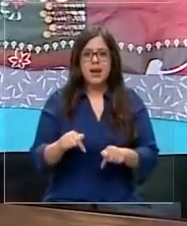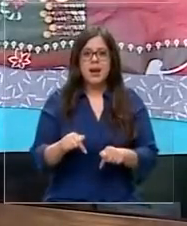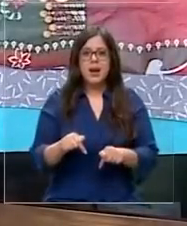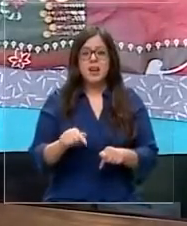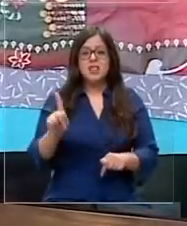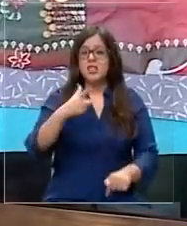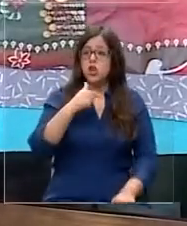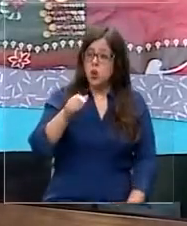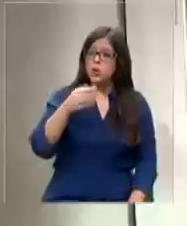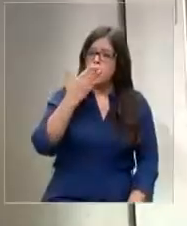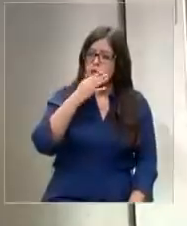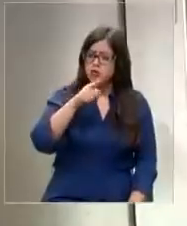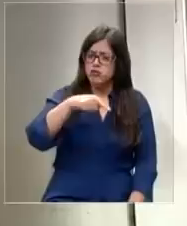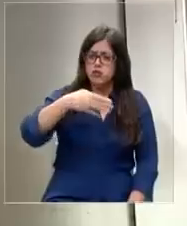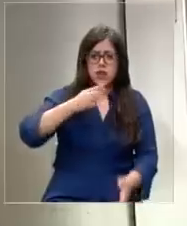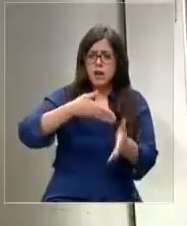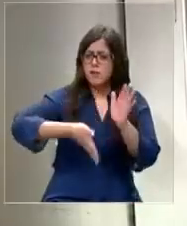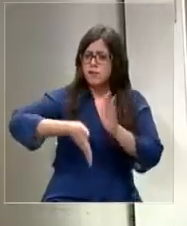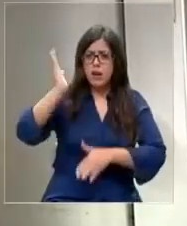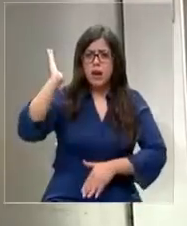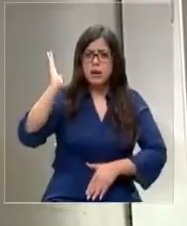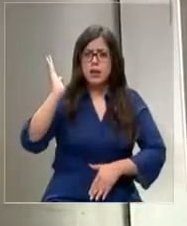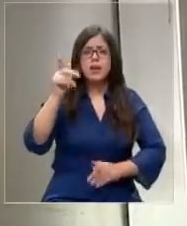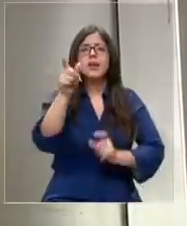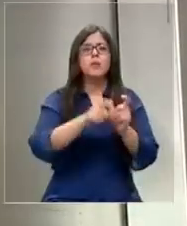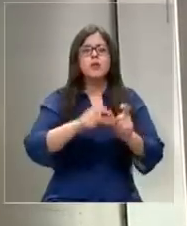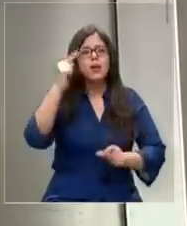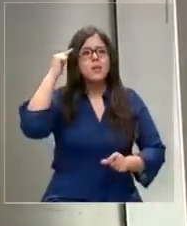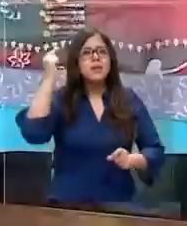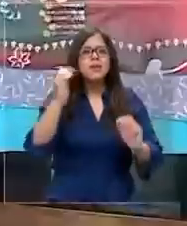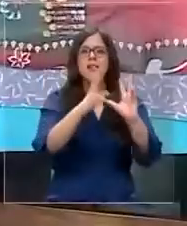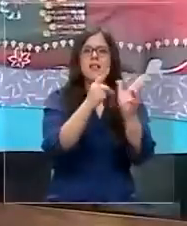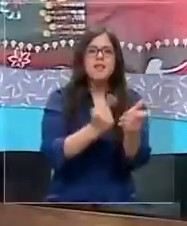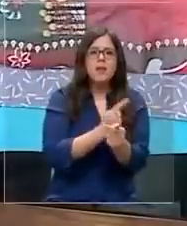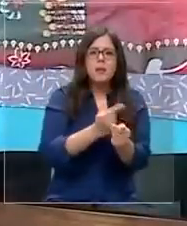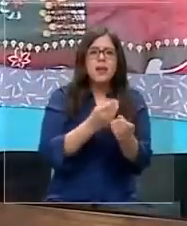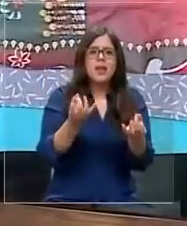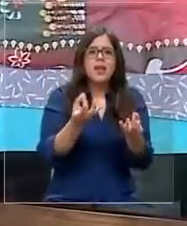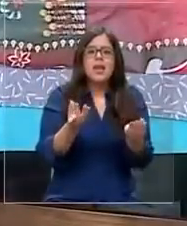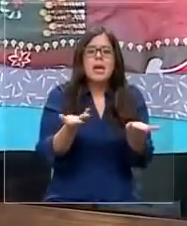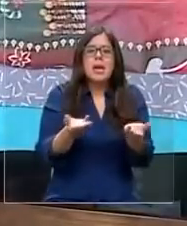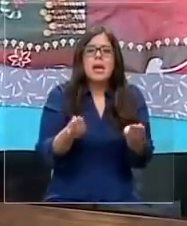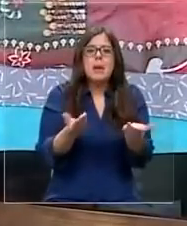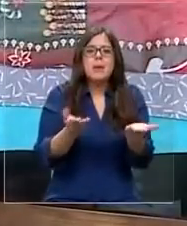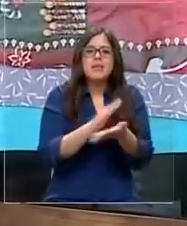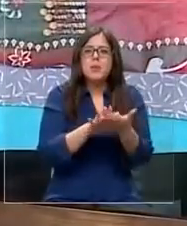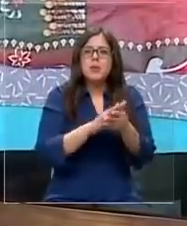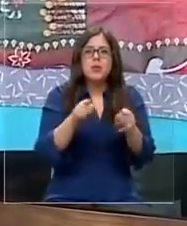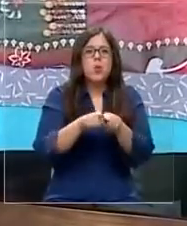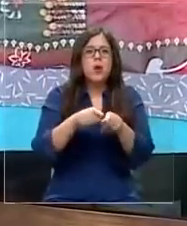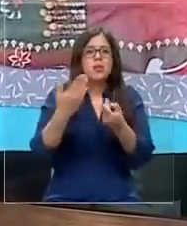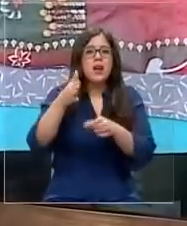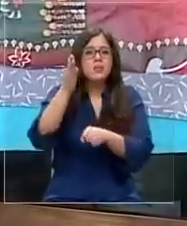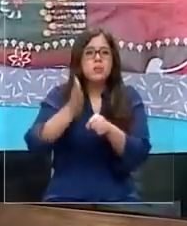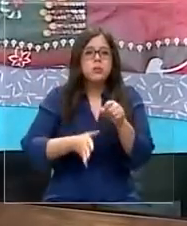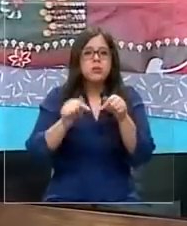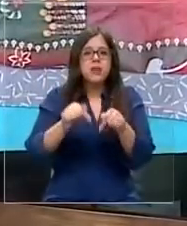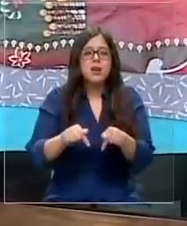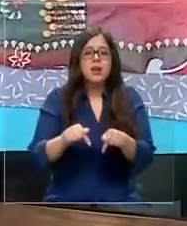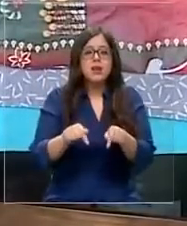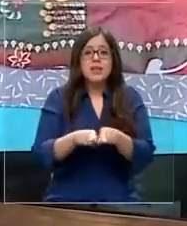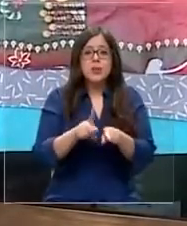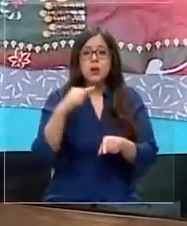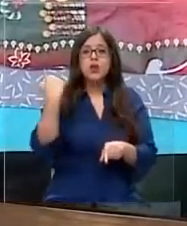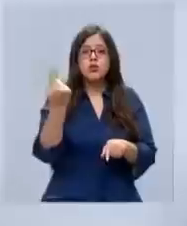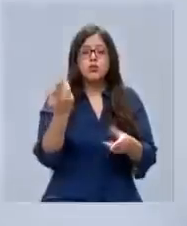que si no te gusta mejor te vas. La gente piensa en su familia, dónde se va a ir en caso de que los desalojen de aquí. Entonces, al final como que están